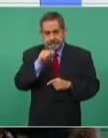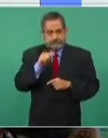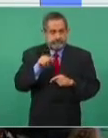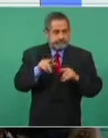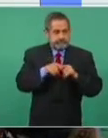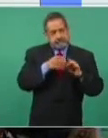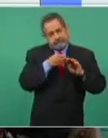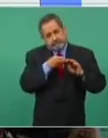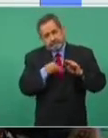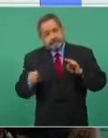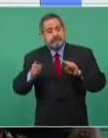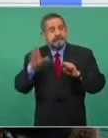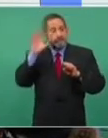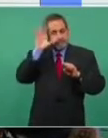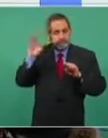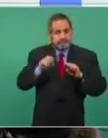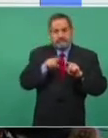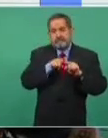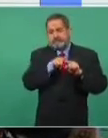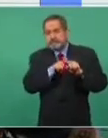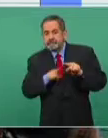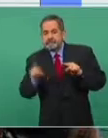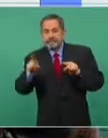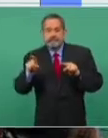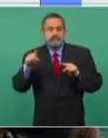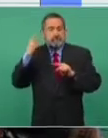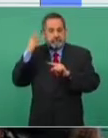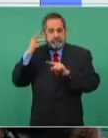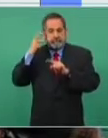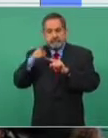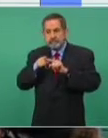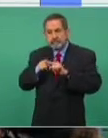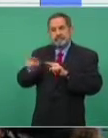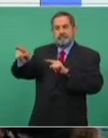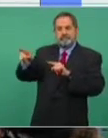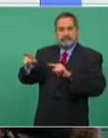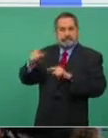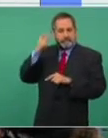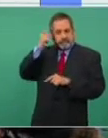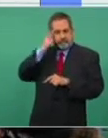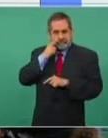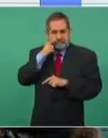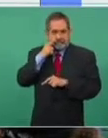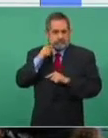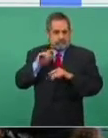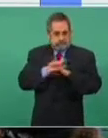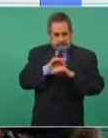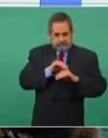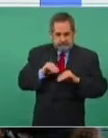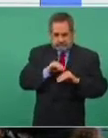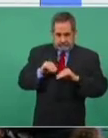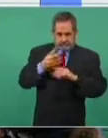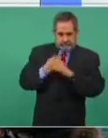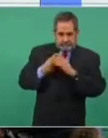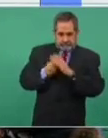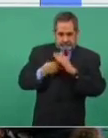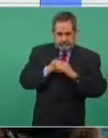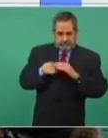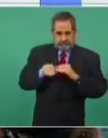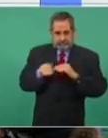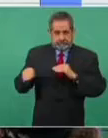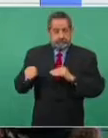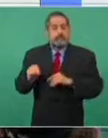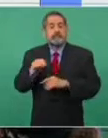corredor de Morelos hacia Puebla y Guerrero se movía. Entonces, según